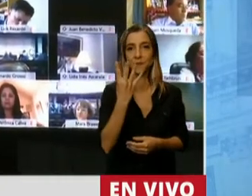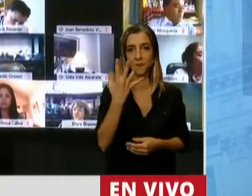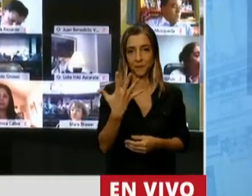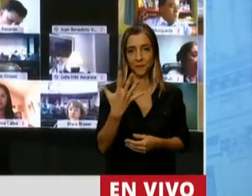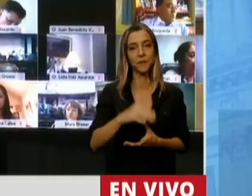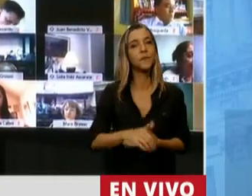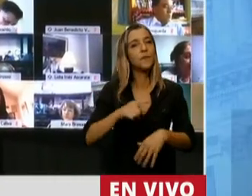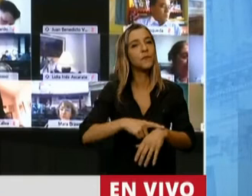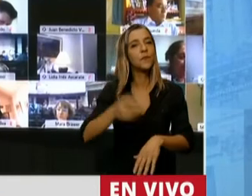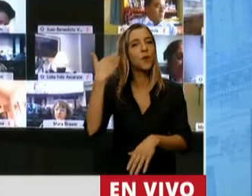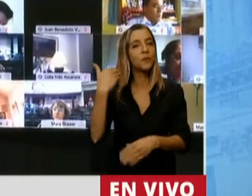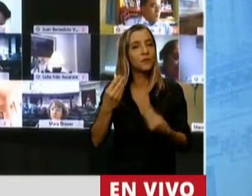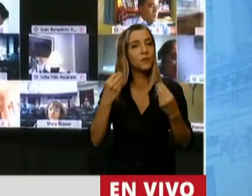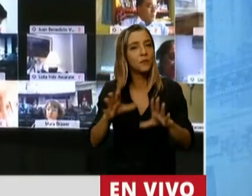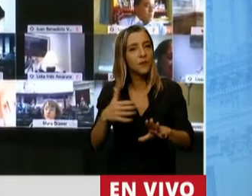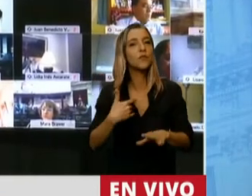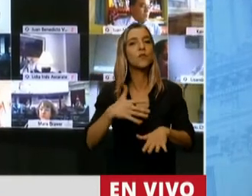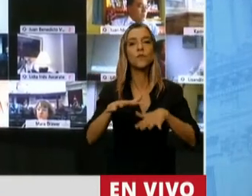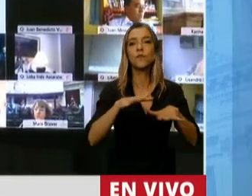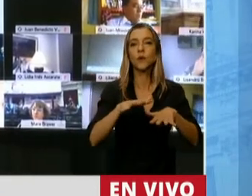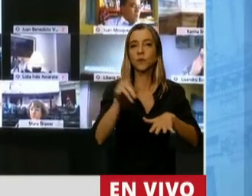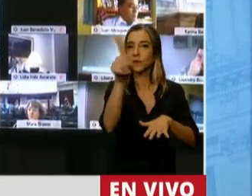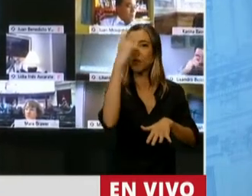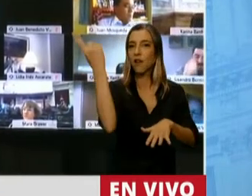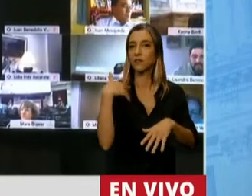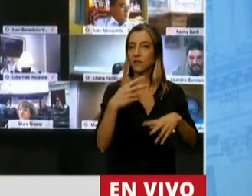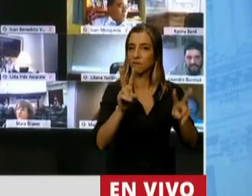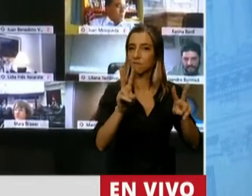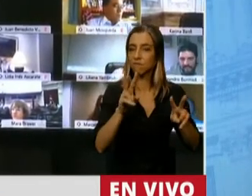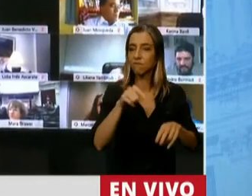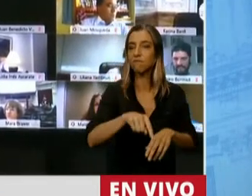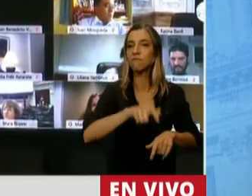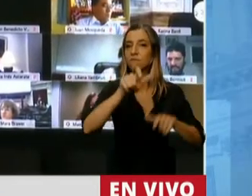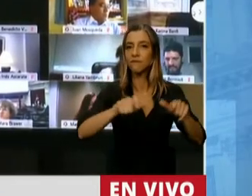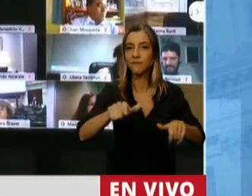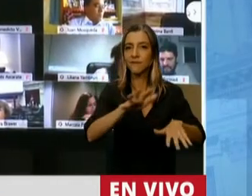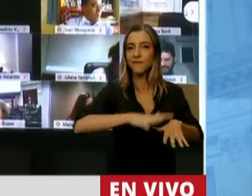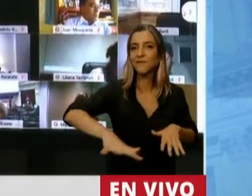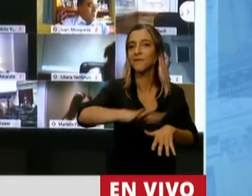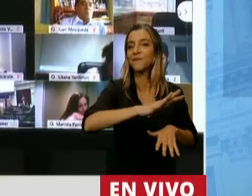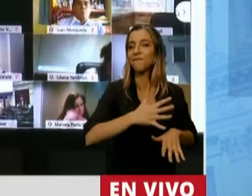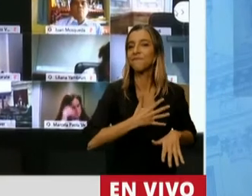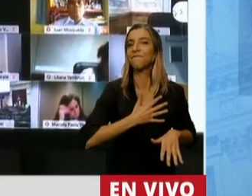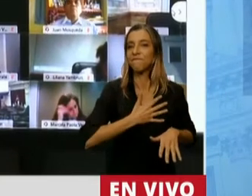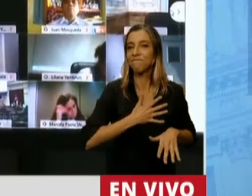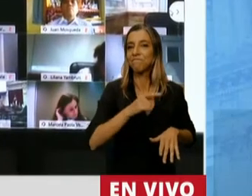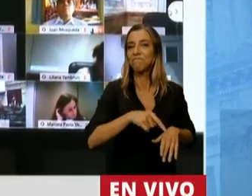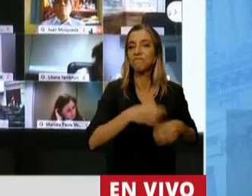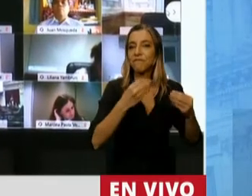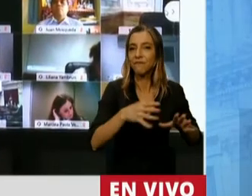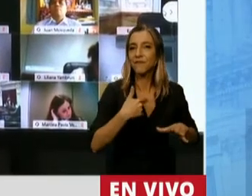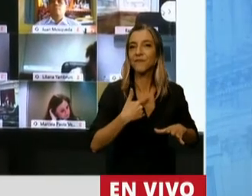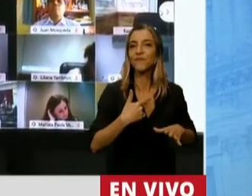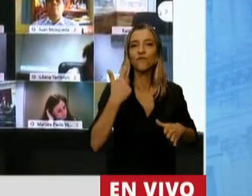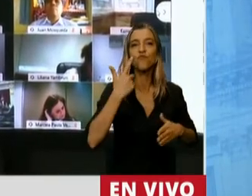nacía el movimiento nacional peronista, donde el pueblo argentino dio la más fenomenal